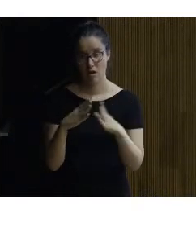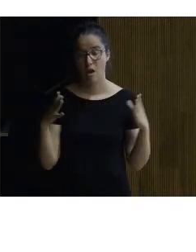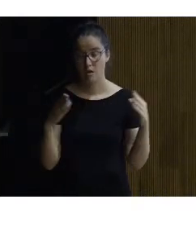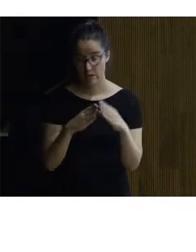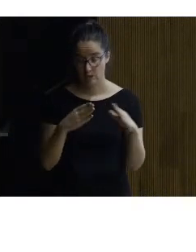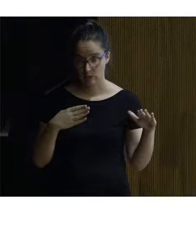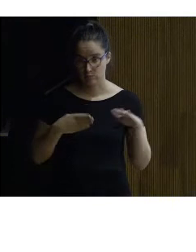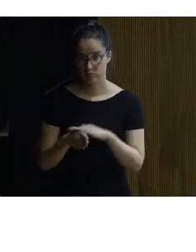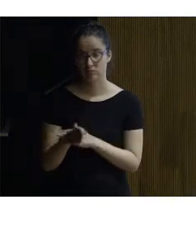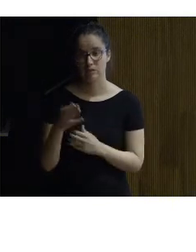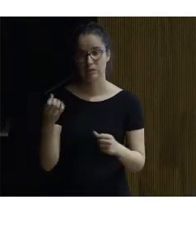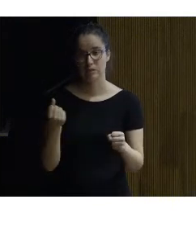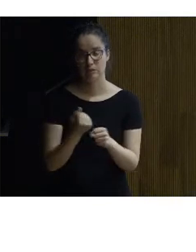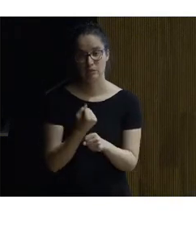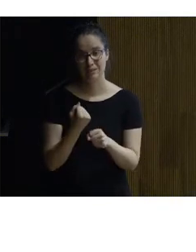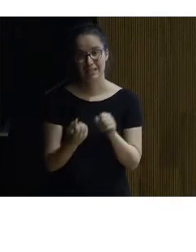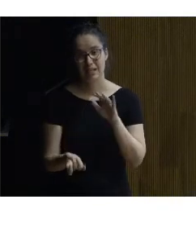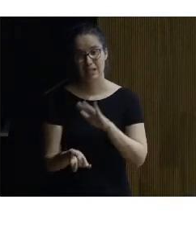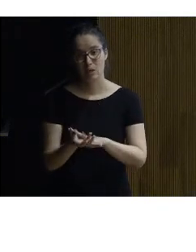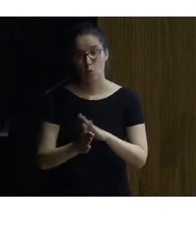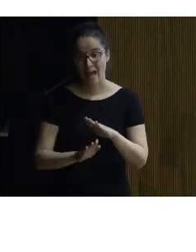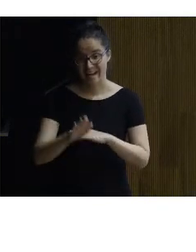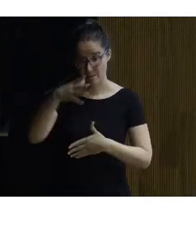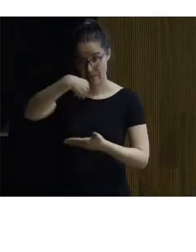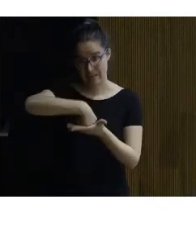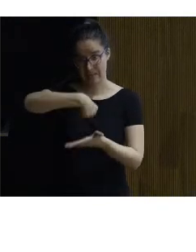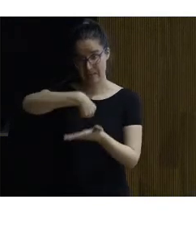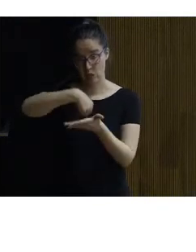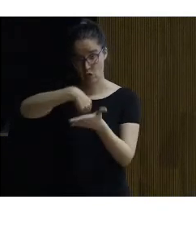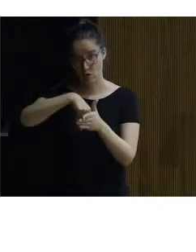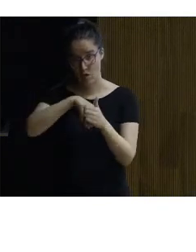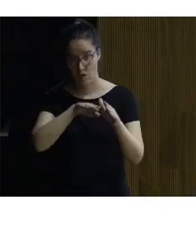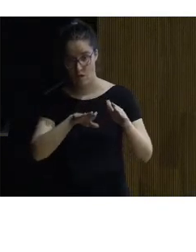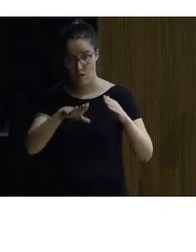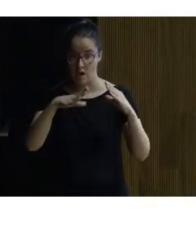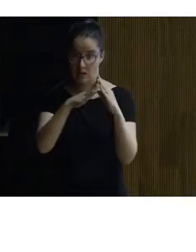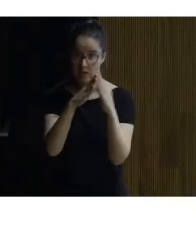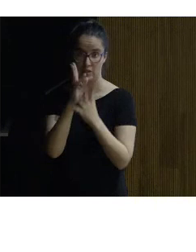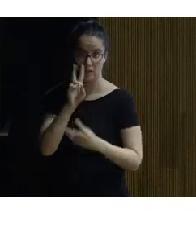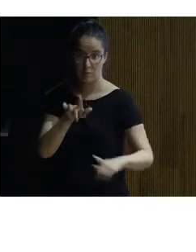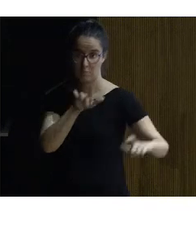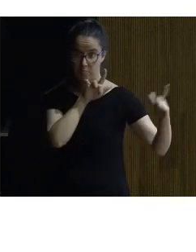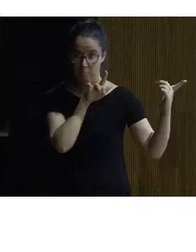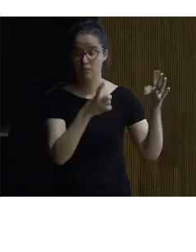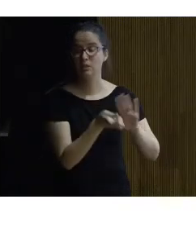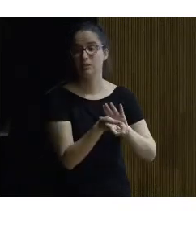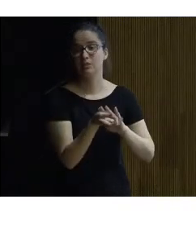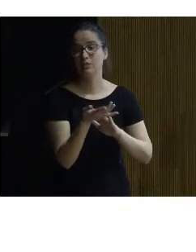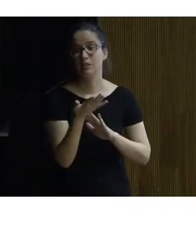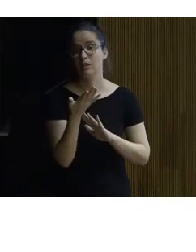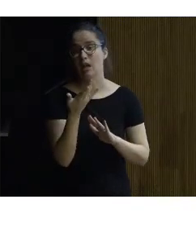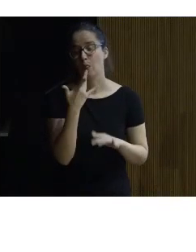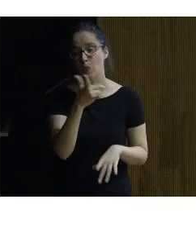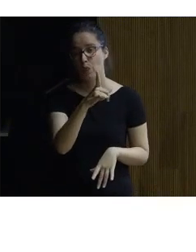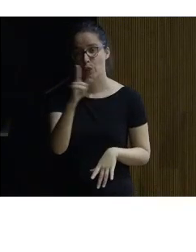iglesia que se ha trabajado se ha creado una rampa interior a la iglesia aquí la ven bueno y se crea pues que el